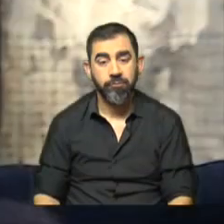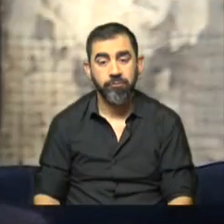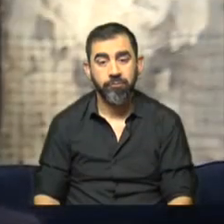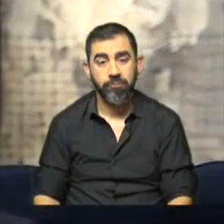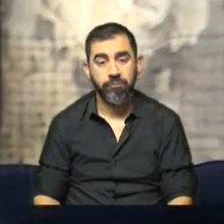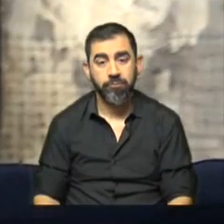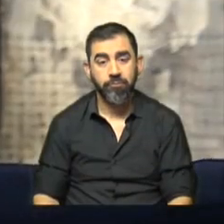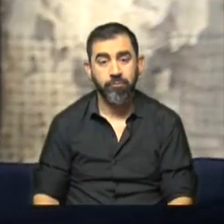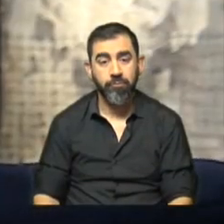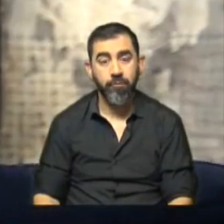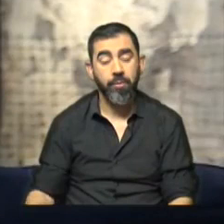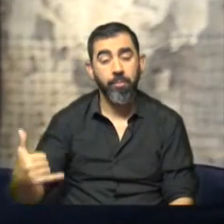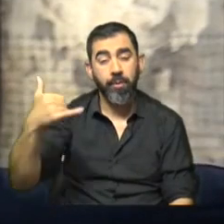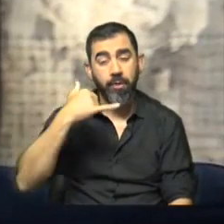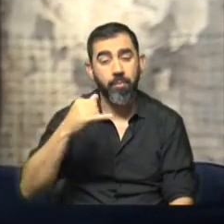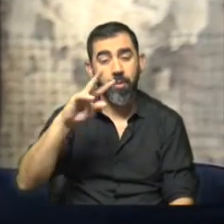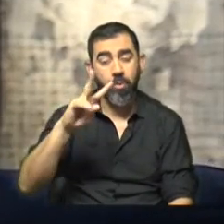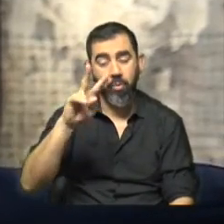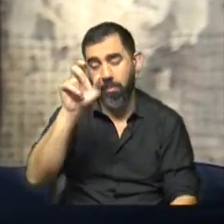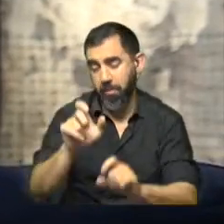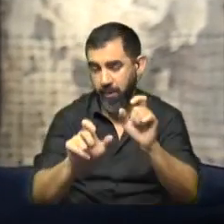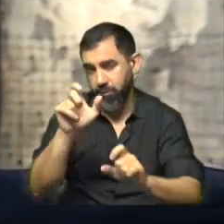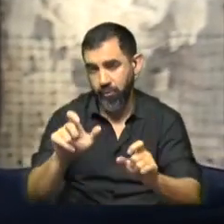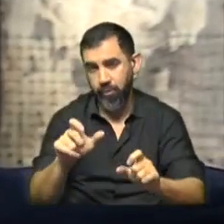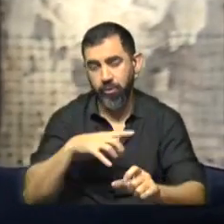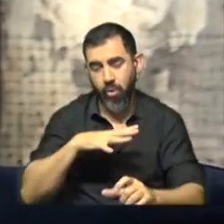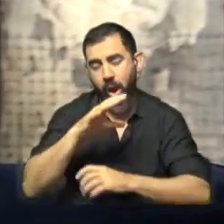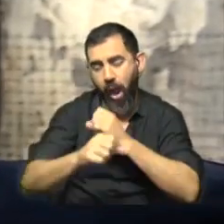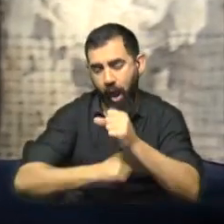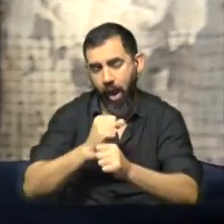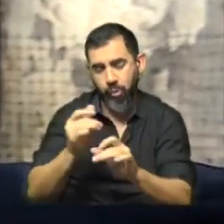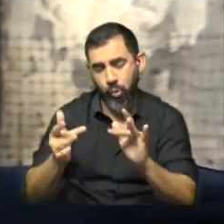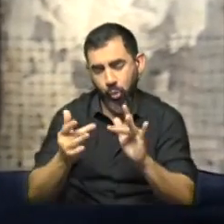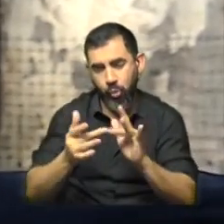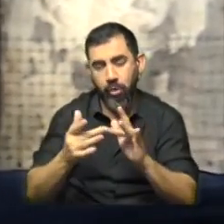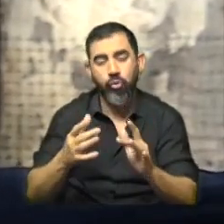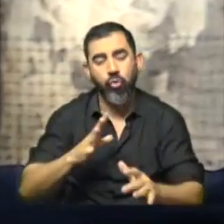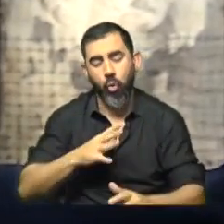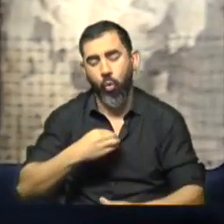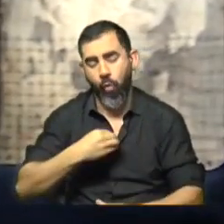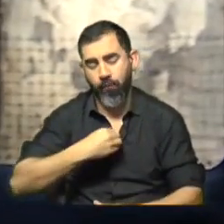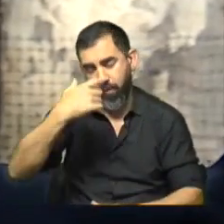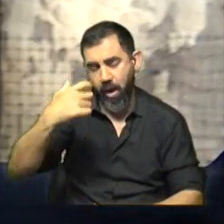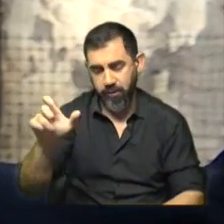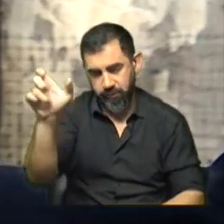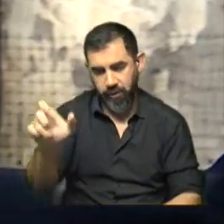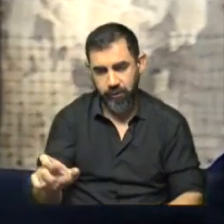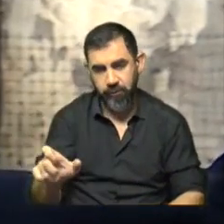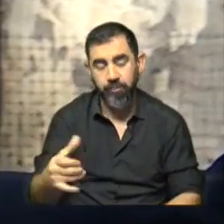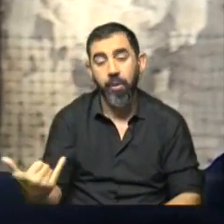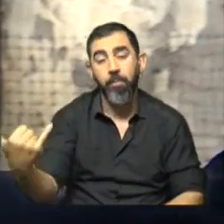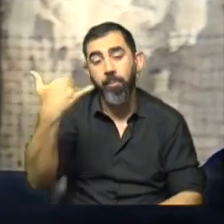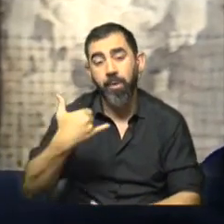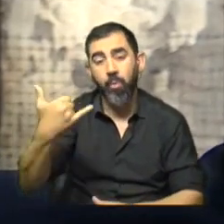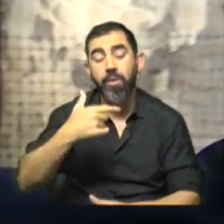Me llamaron dos fuentes que yo tengo hace muchos años, en las cuales confío plenamente para contarme